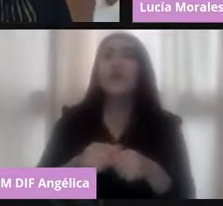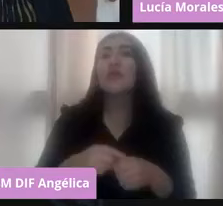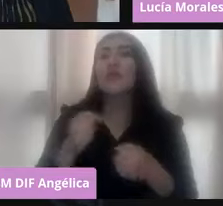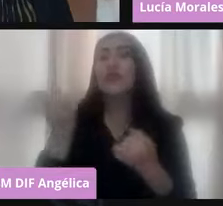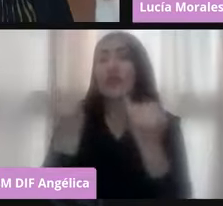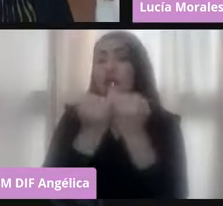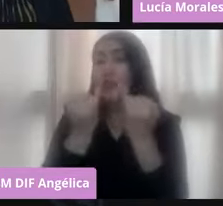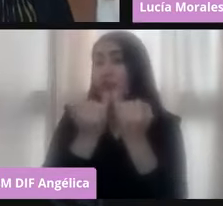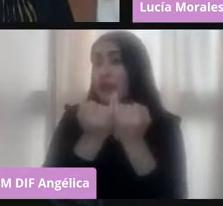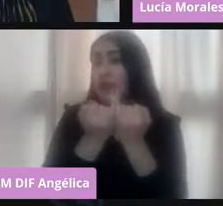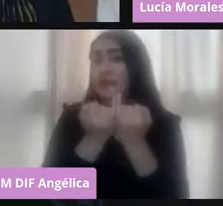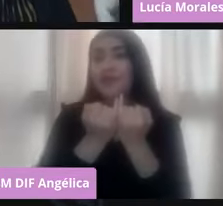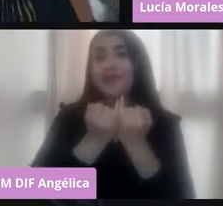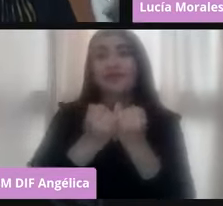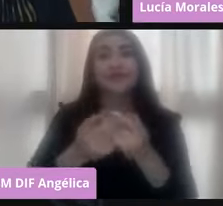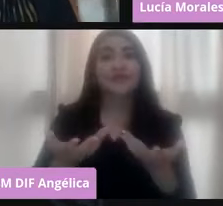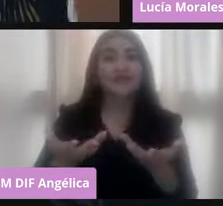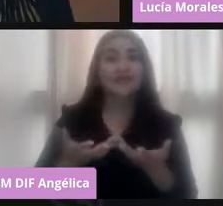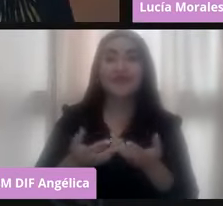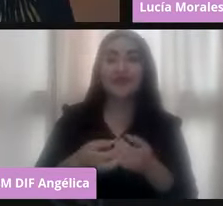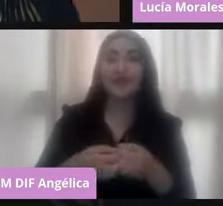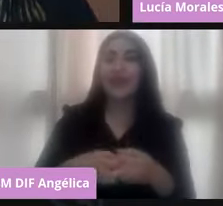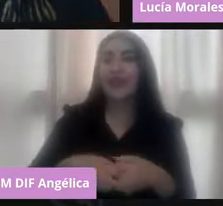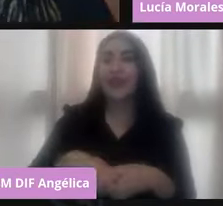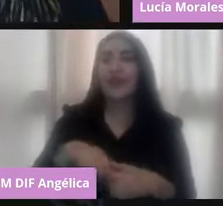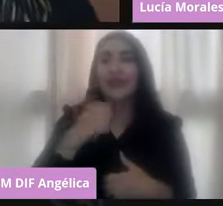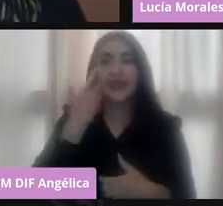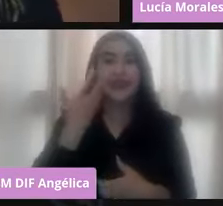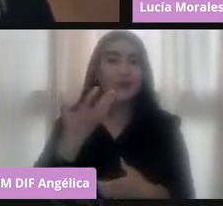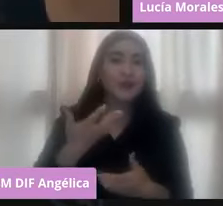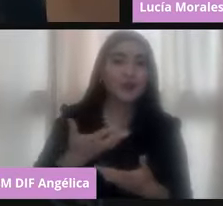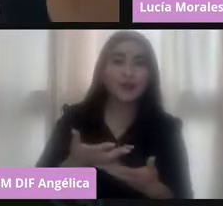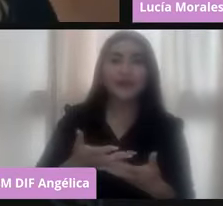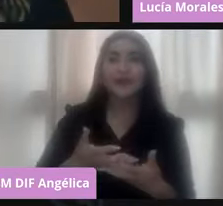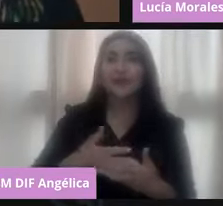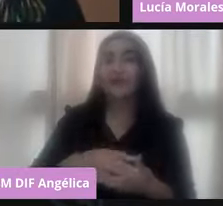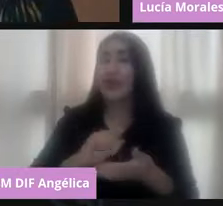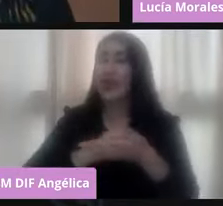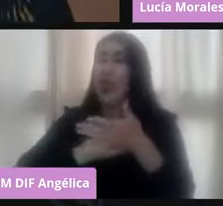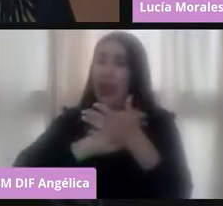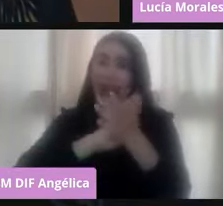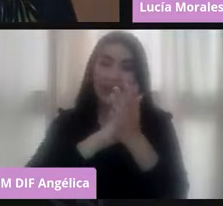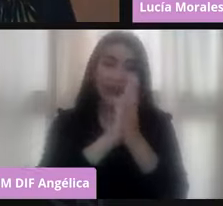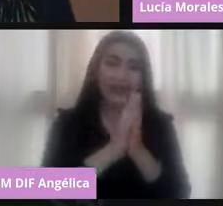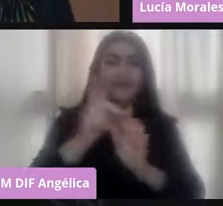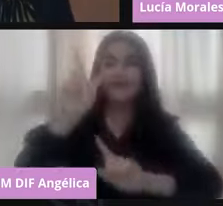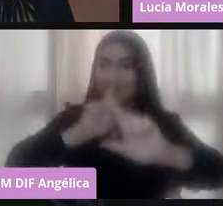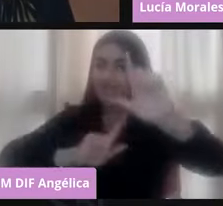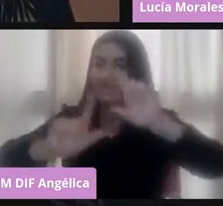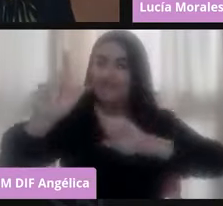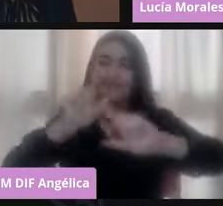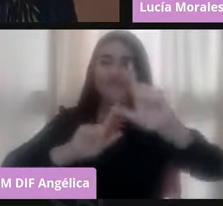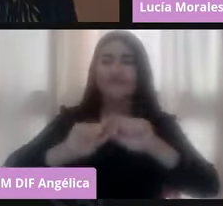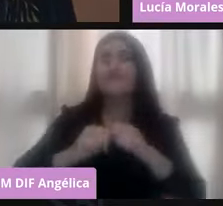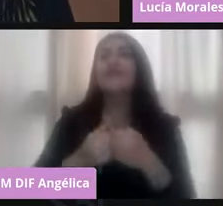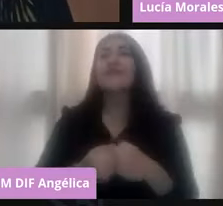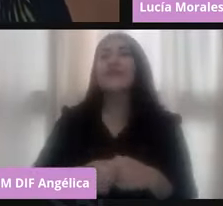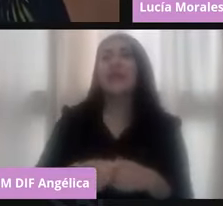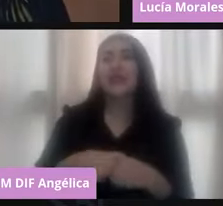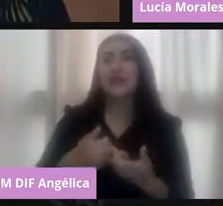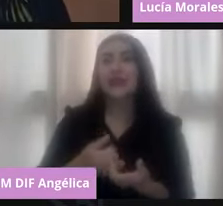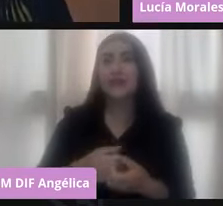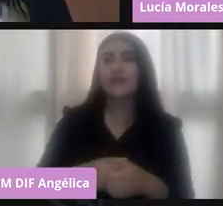pues ya de manteles largos, saludando a la Academia de Lengua de Señas Mexicana del DIV